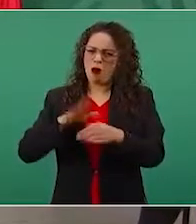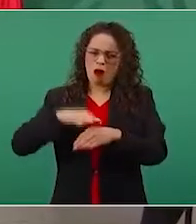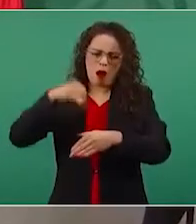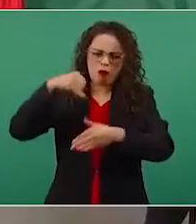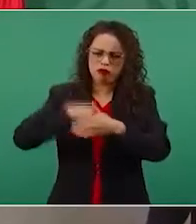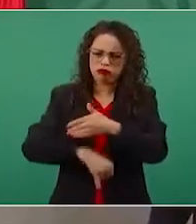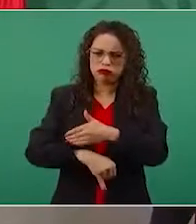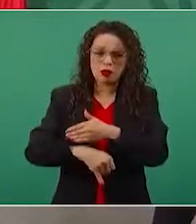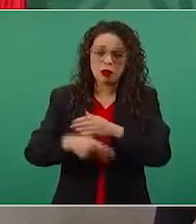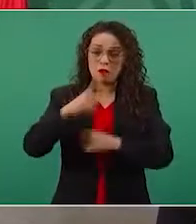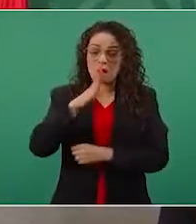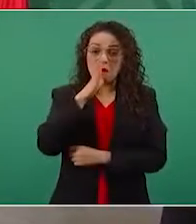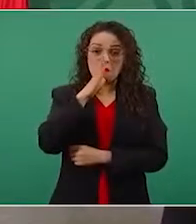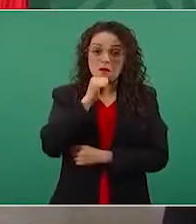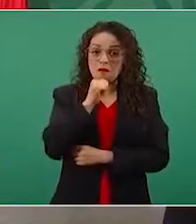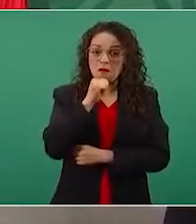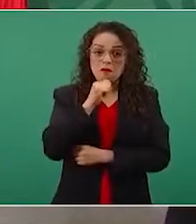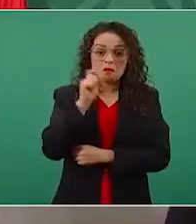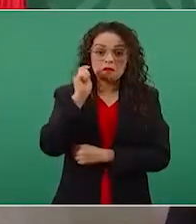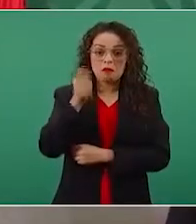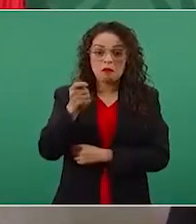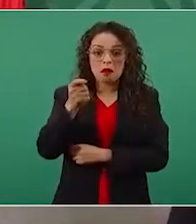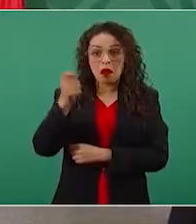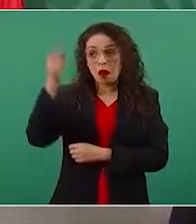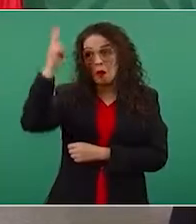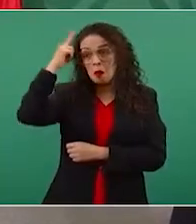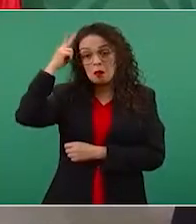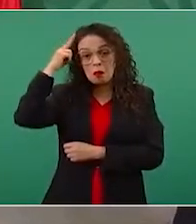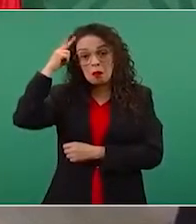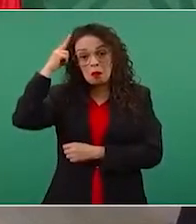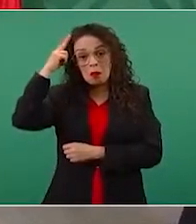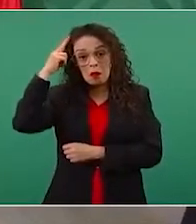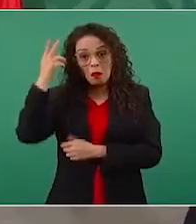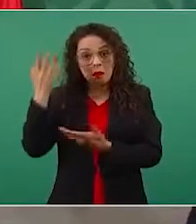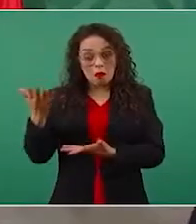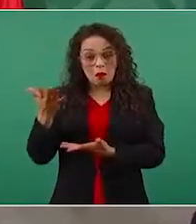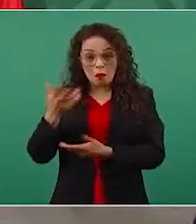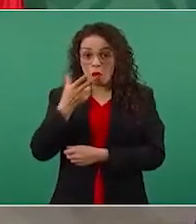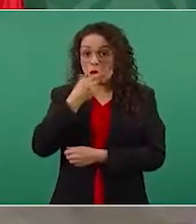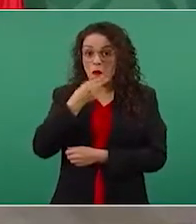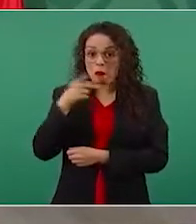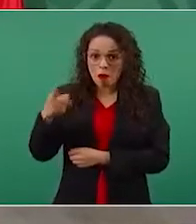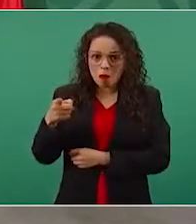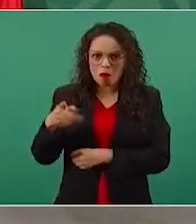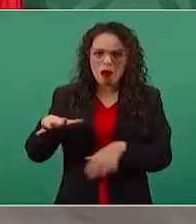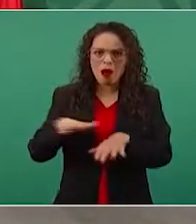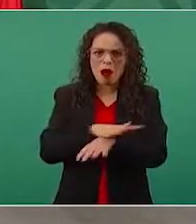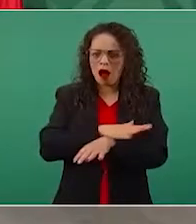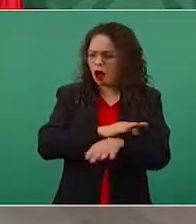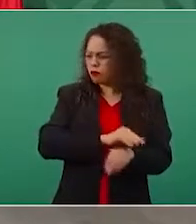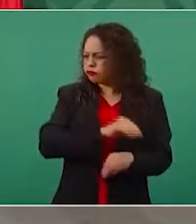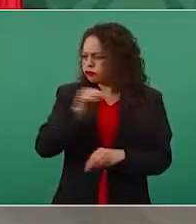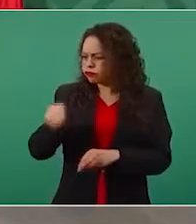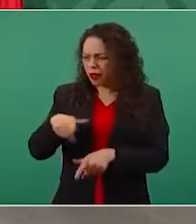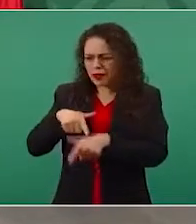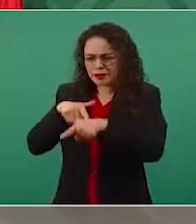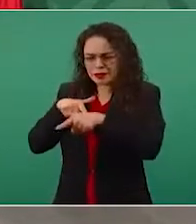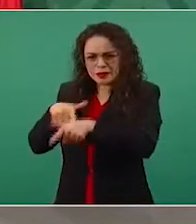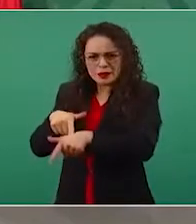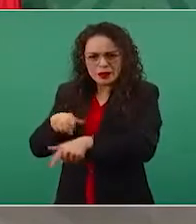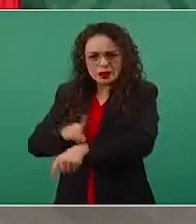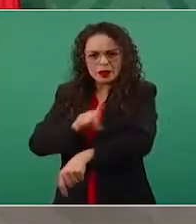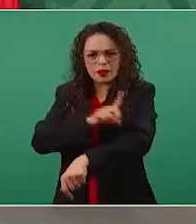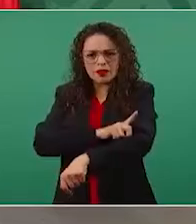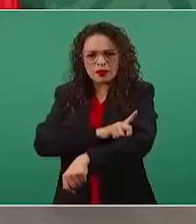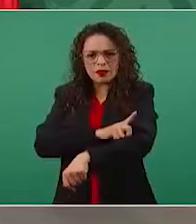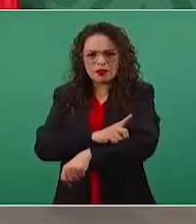Don Porfirio se convirtió en doña Porfiria y desde el 29 hasta el 88